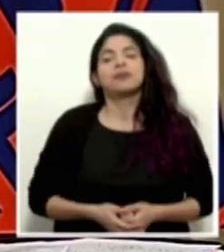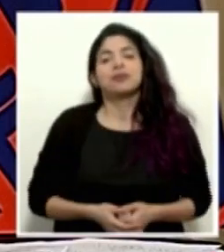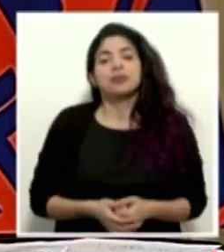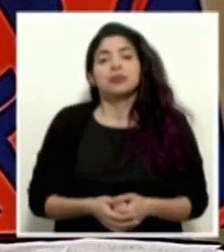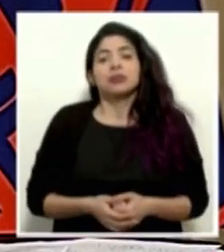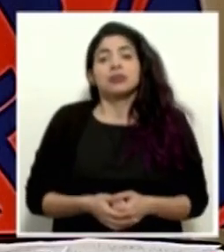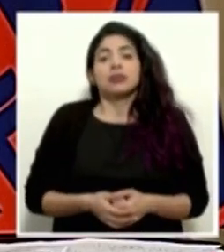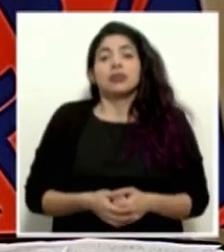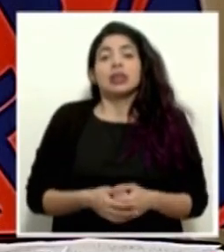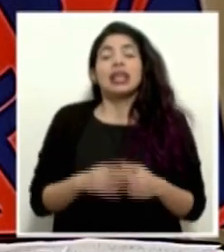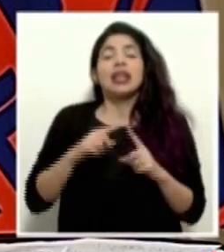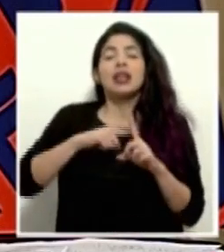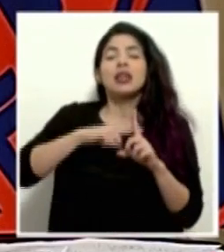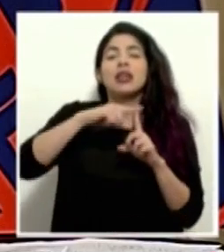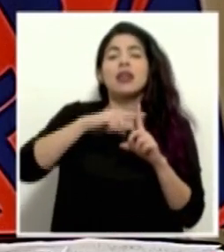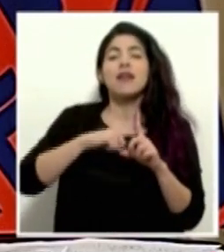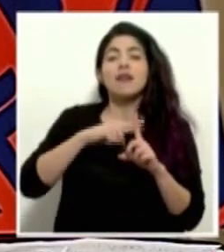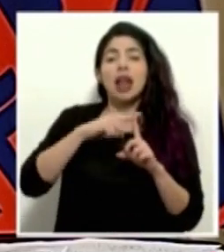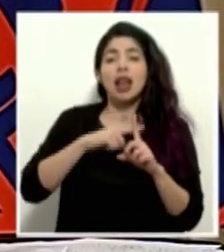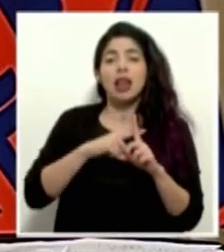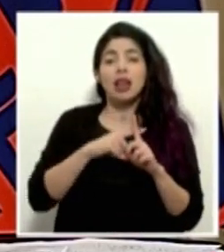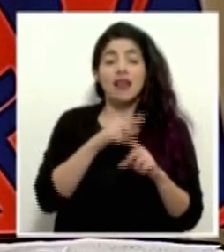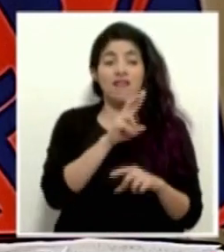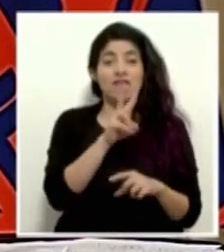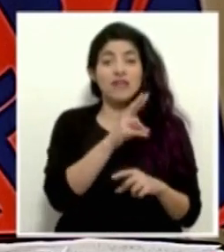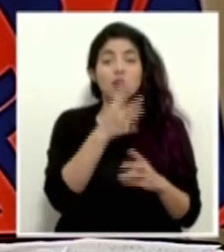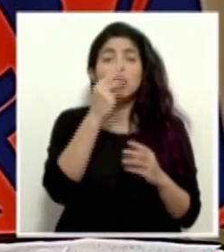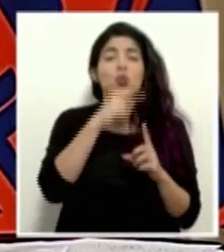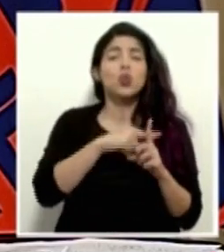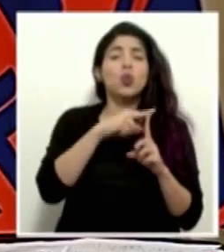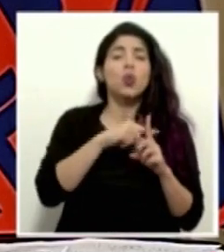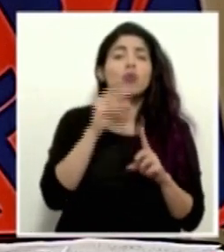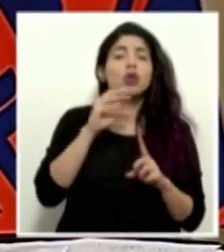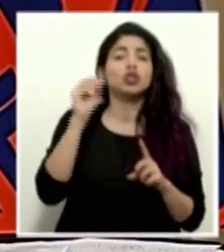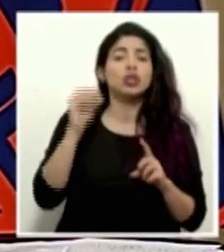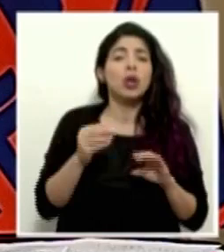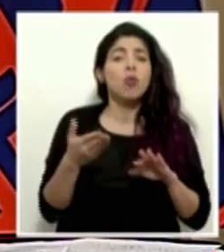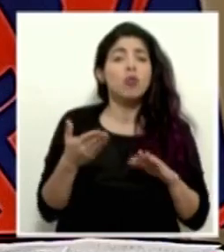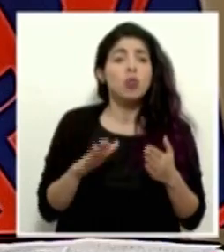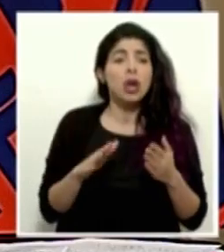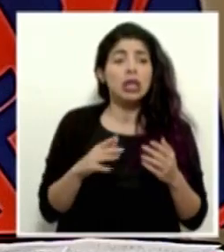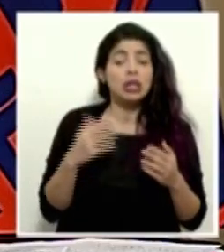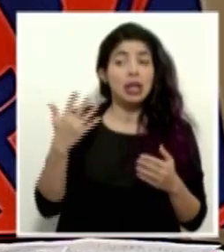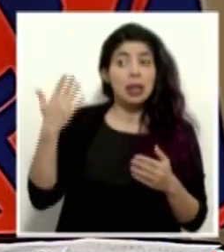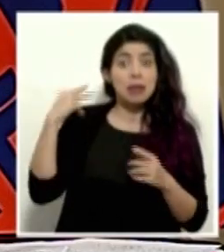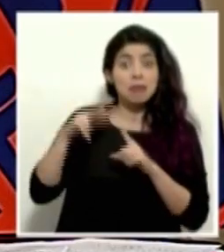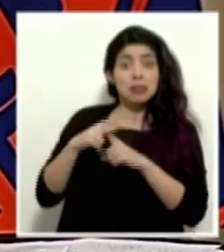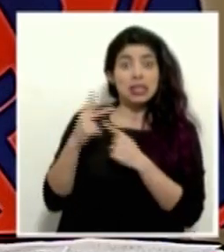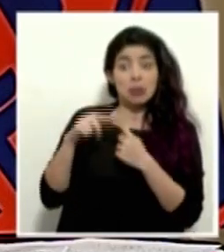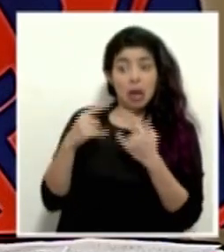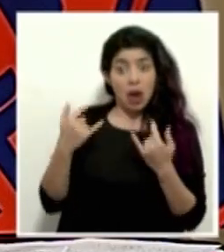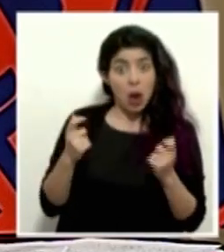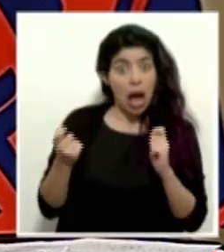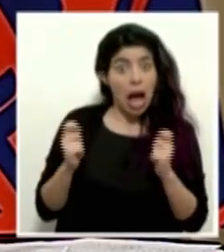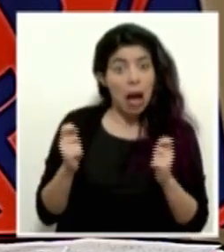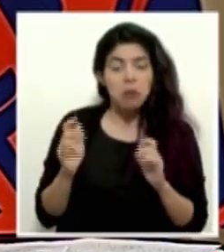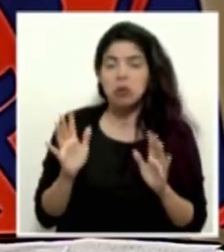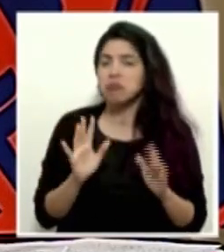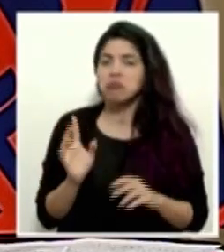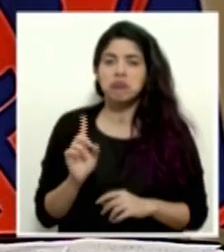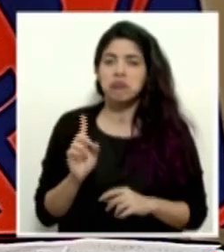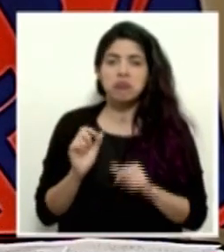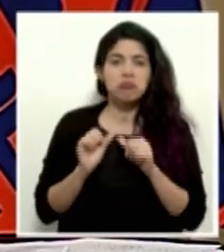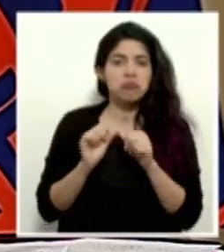La letalidad de este virus no pareciera haber cambiado mucho desde el inicio. Siempre ronda